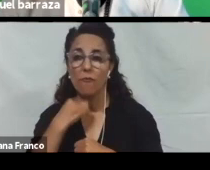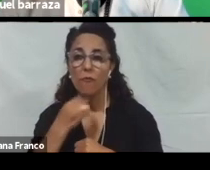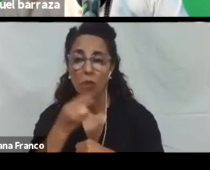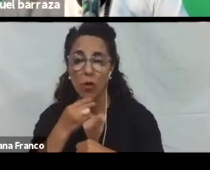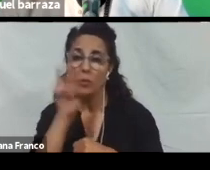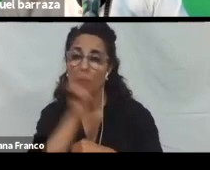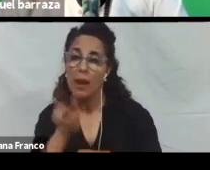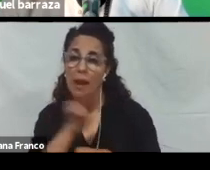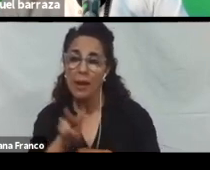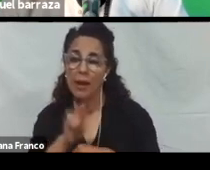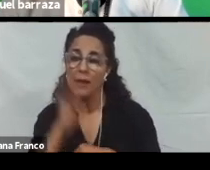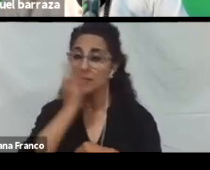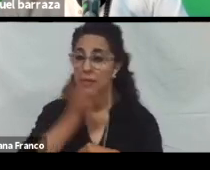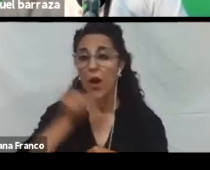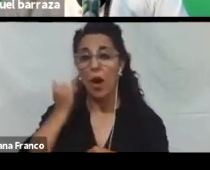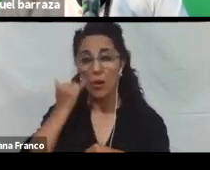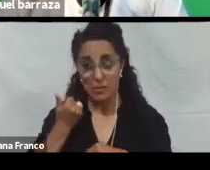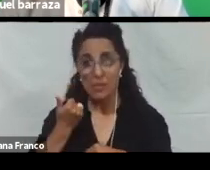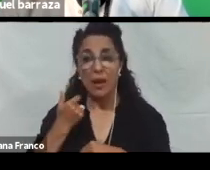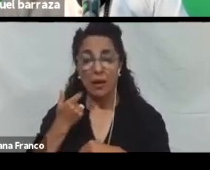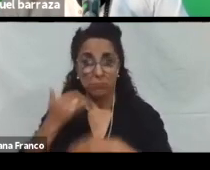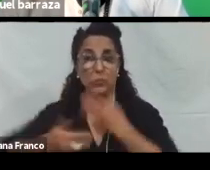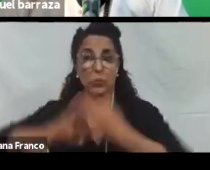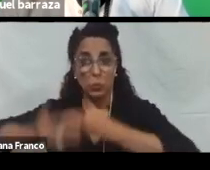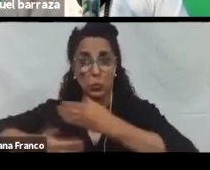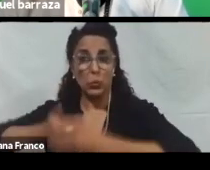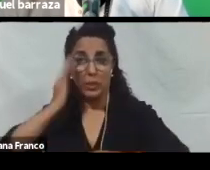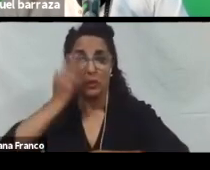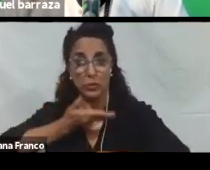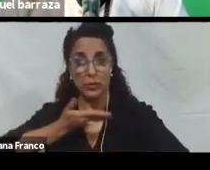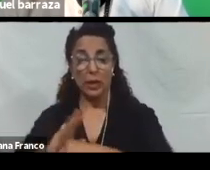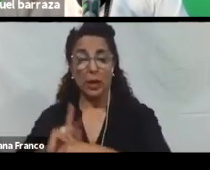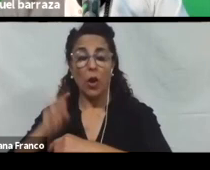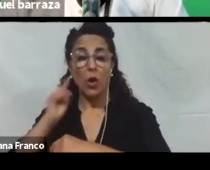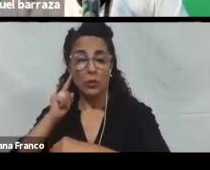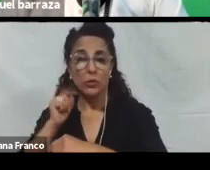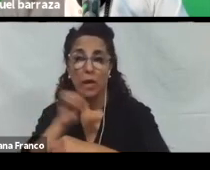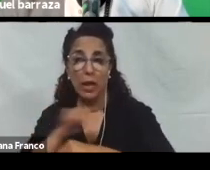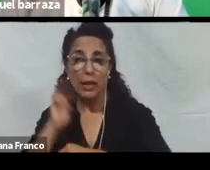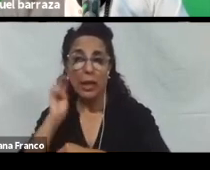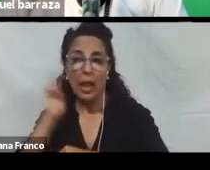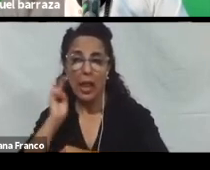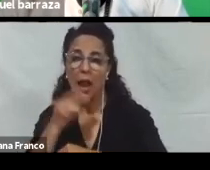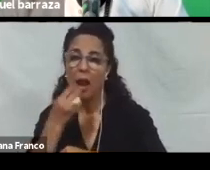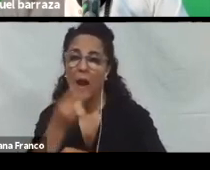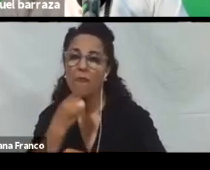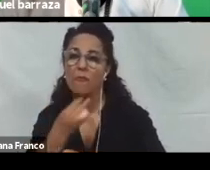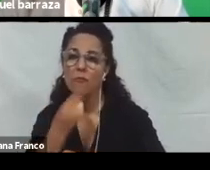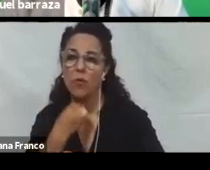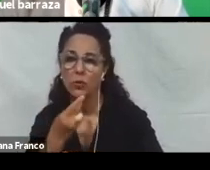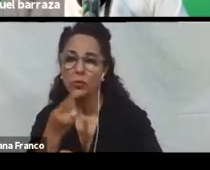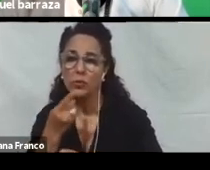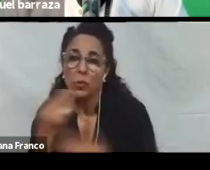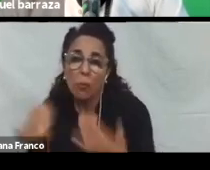Recordemos que las personas. Sigues ya usan un lector de pantalla. Entonces. Con incorporar. Esa funcionalidad. La persona. Puede elegir.